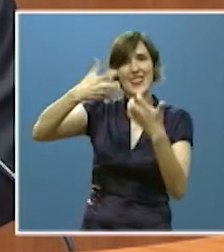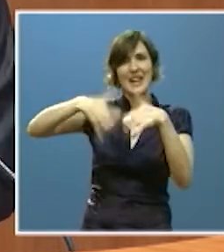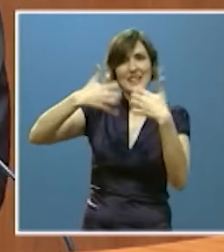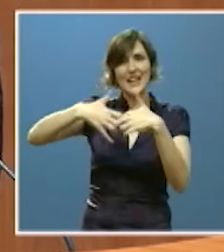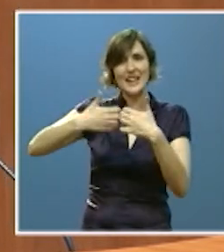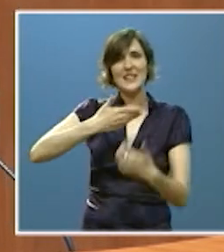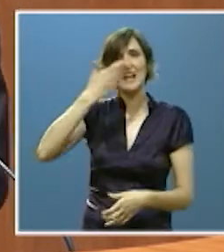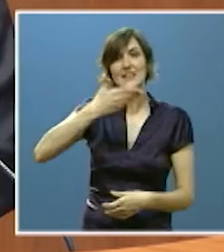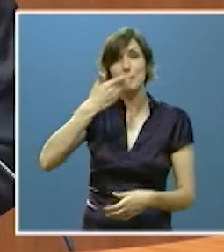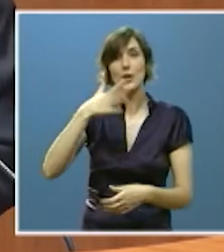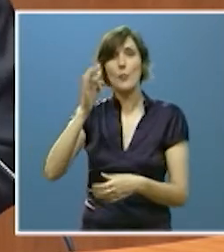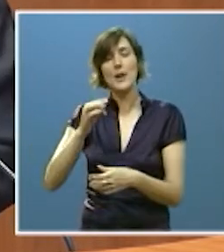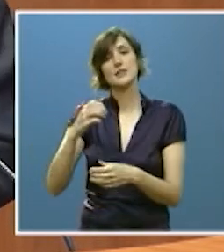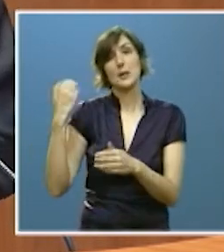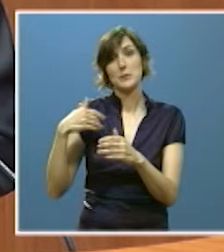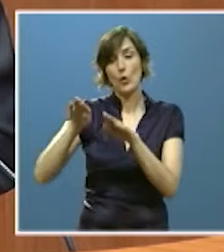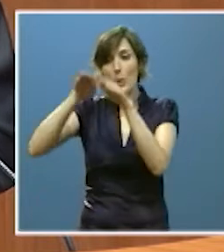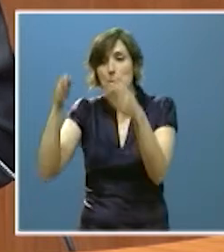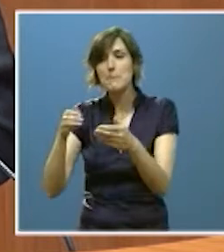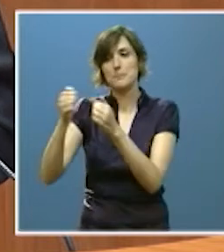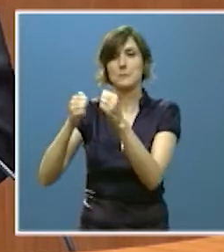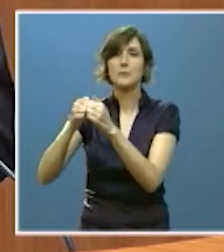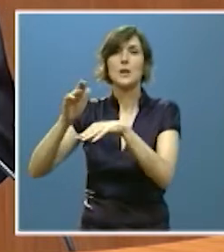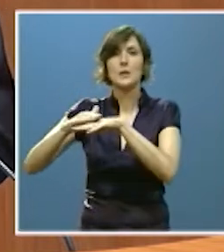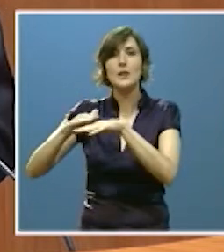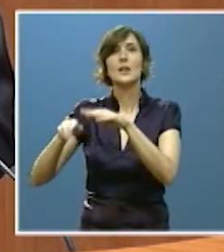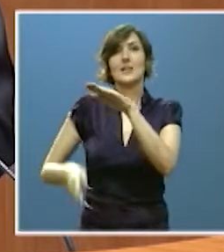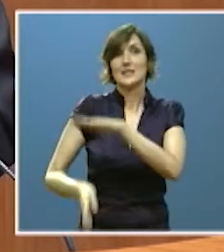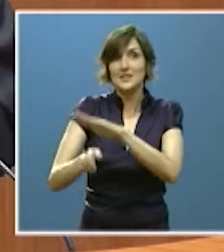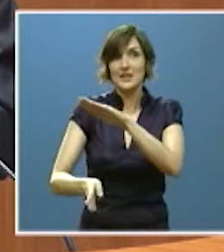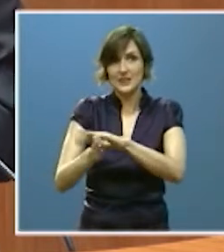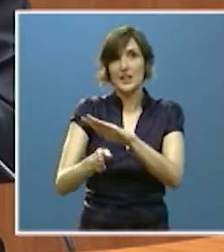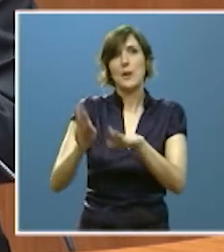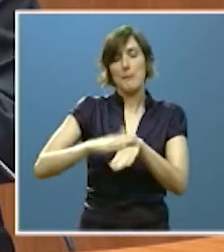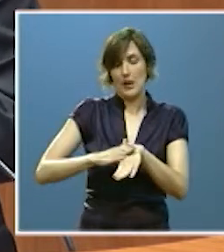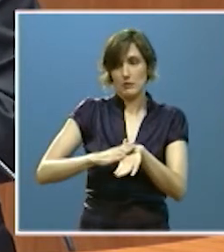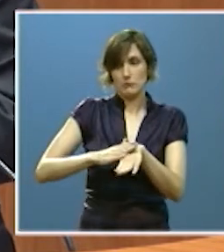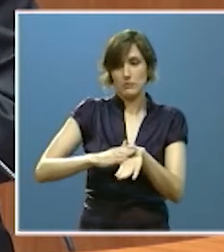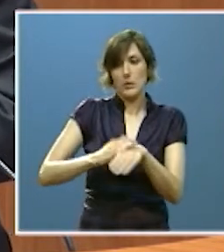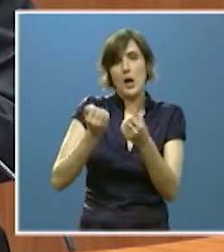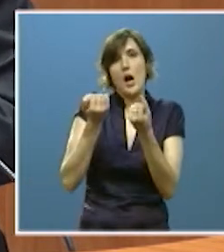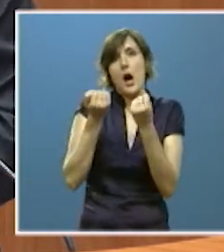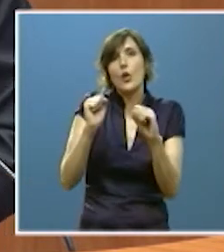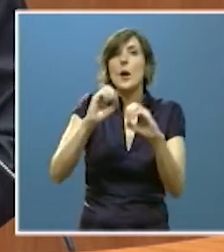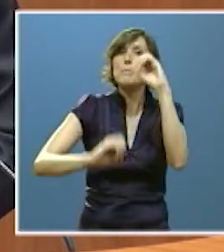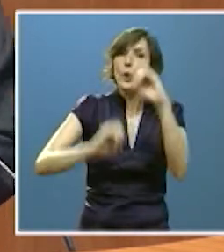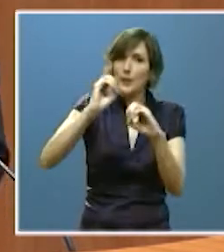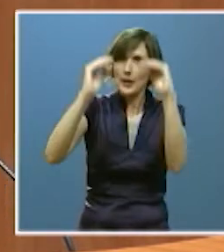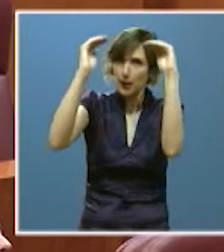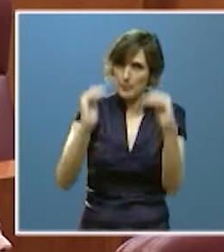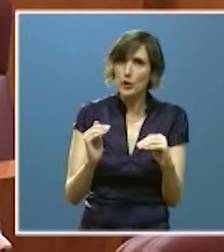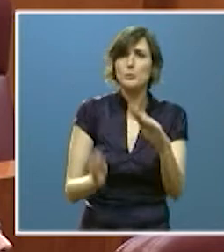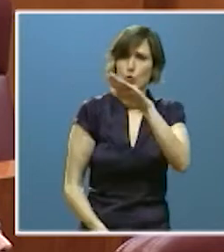minas en activo suficientes para que el carbón autóctono esté presente, aunque en un pequeño porcentaje,